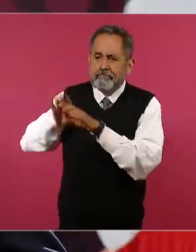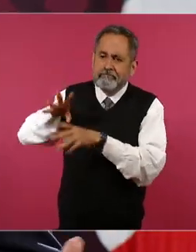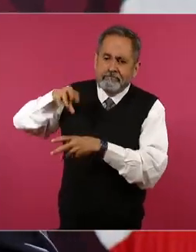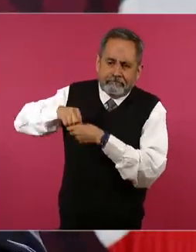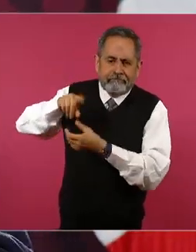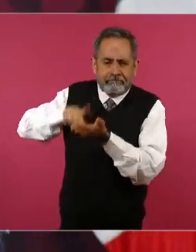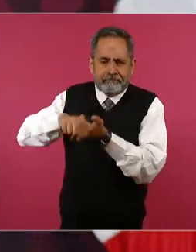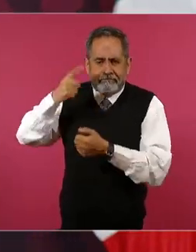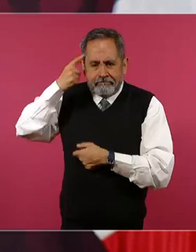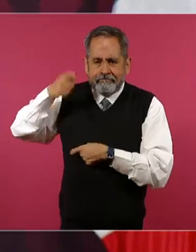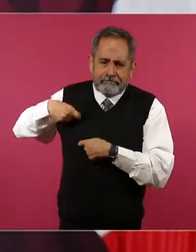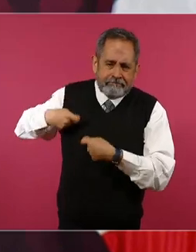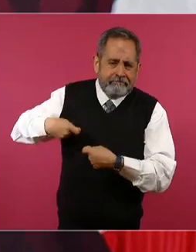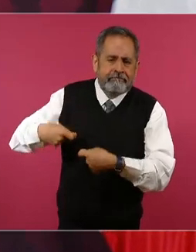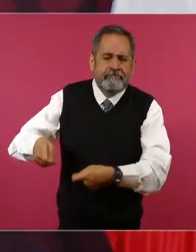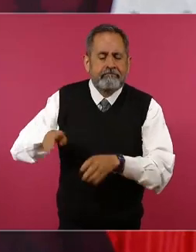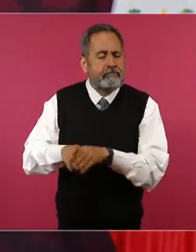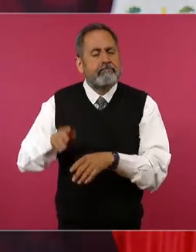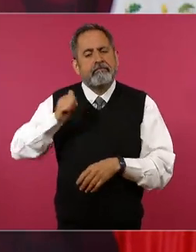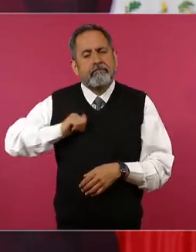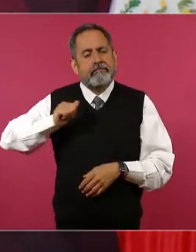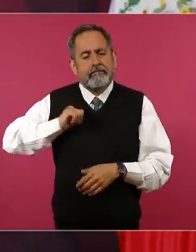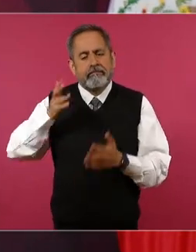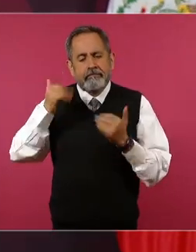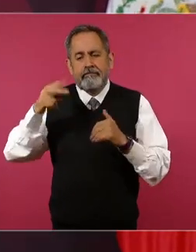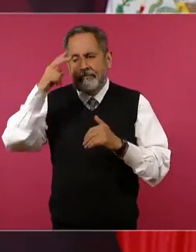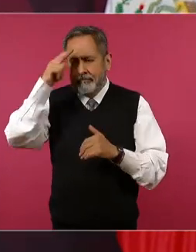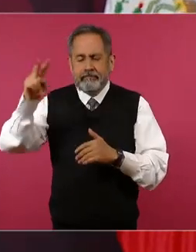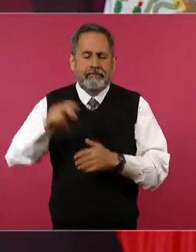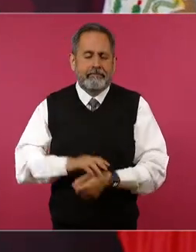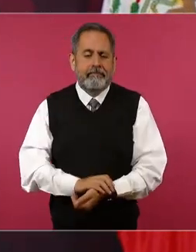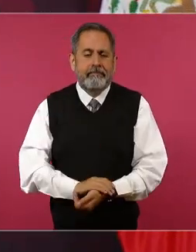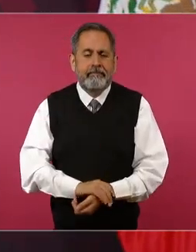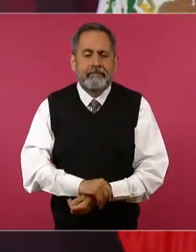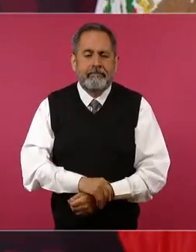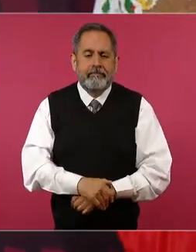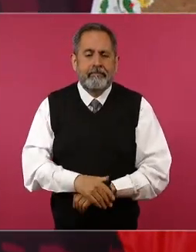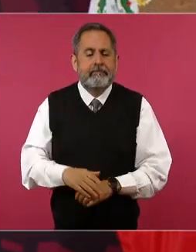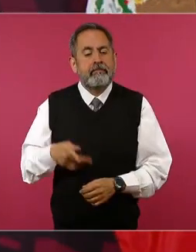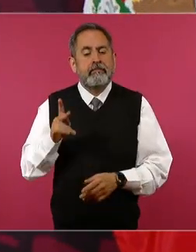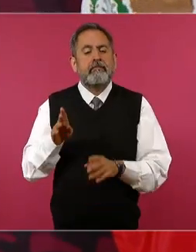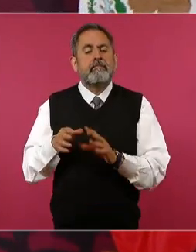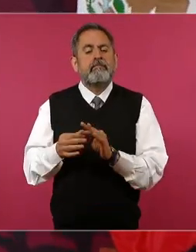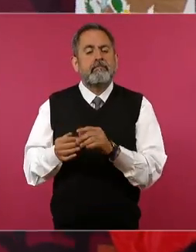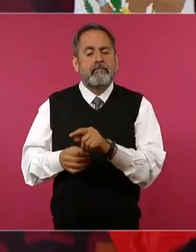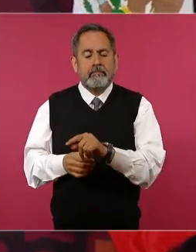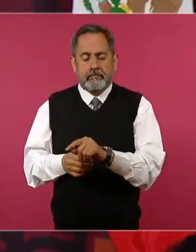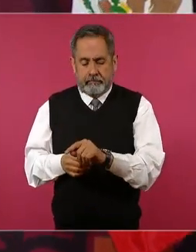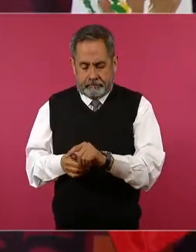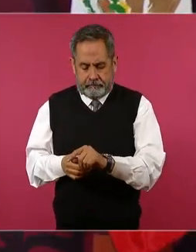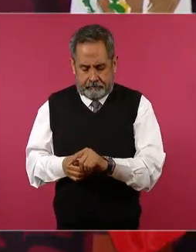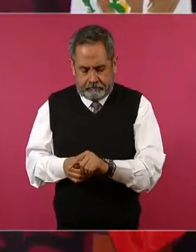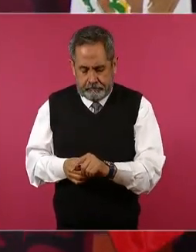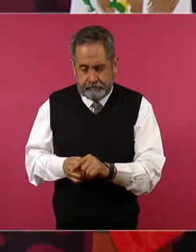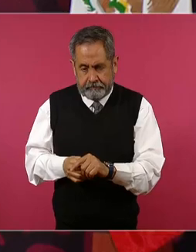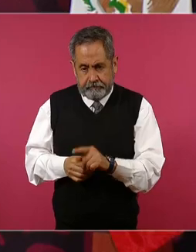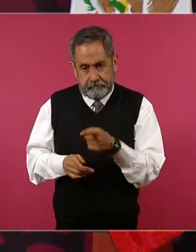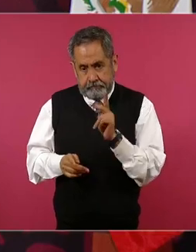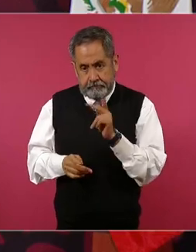del México antiguo pero que